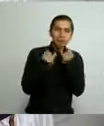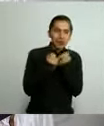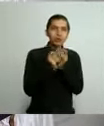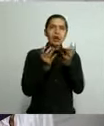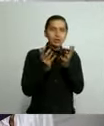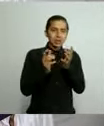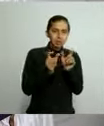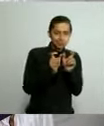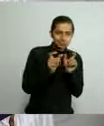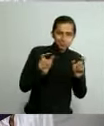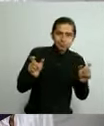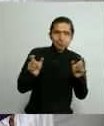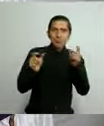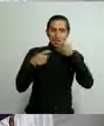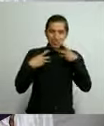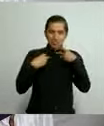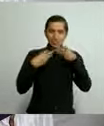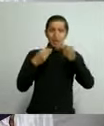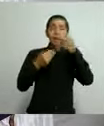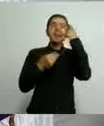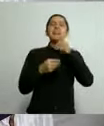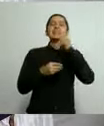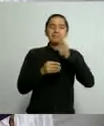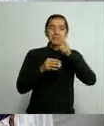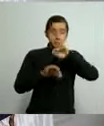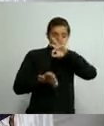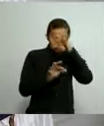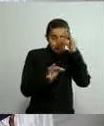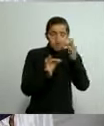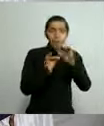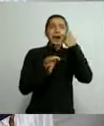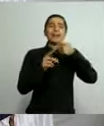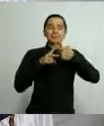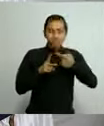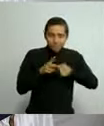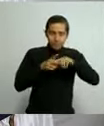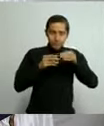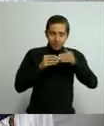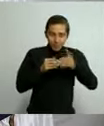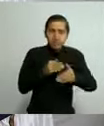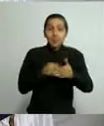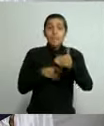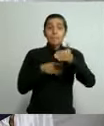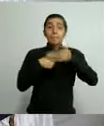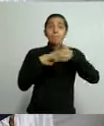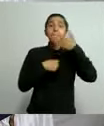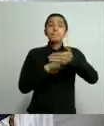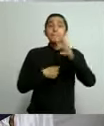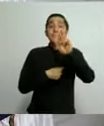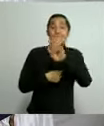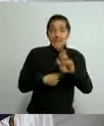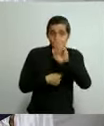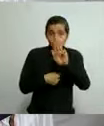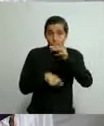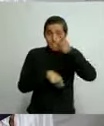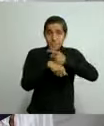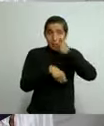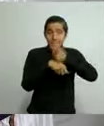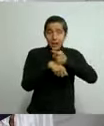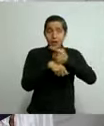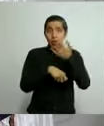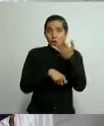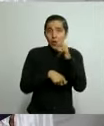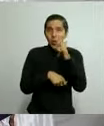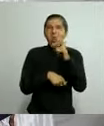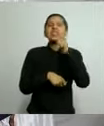epidemia para estar listos y avanzar a partir de este miércoles 1 de julio en el segundo paso